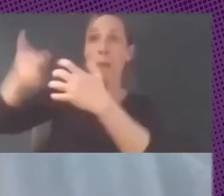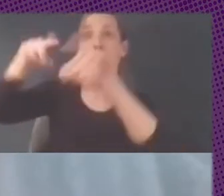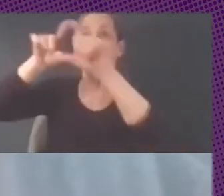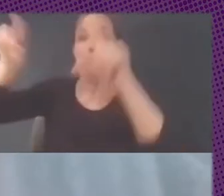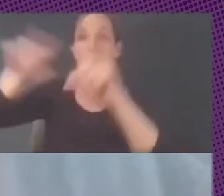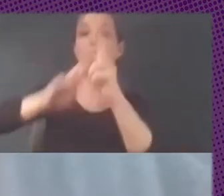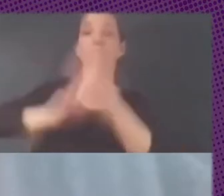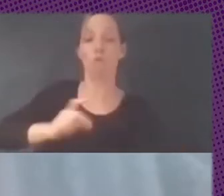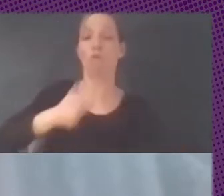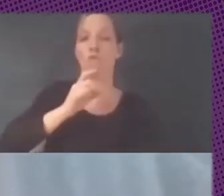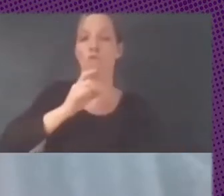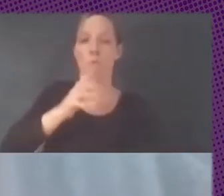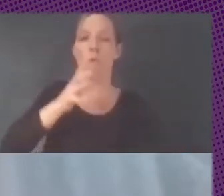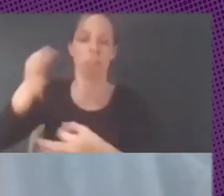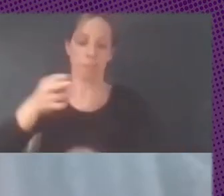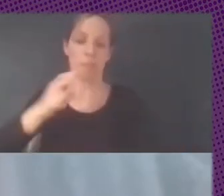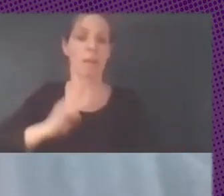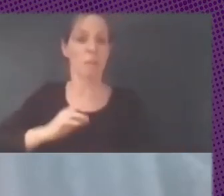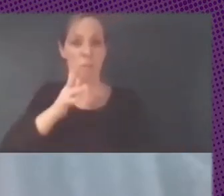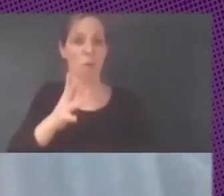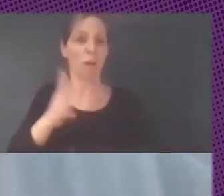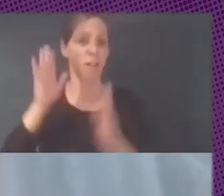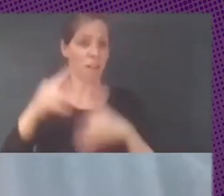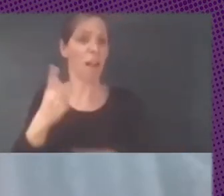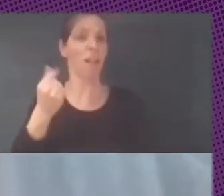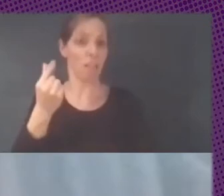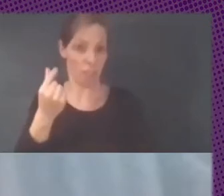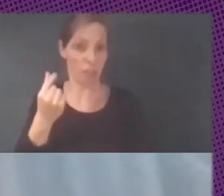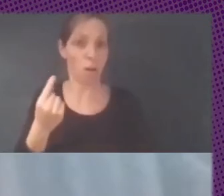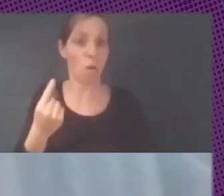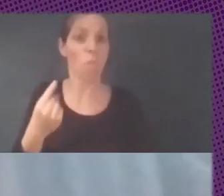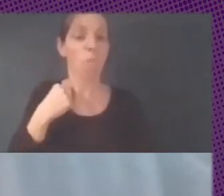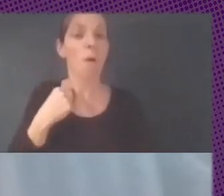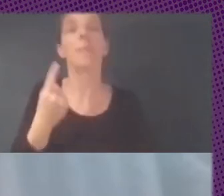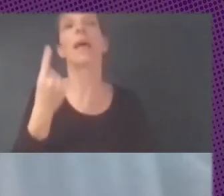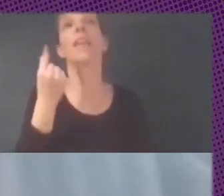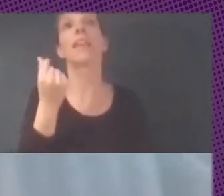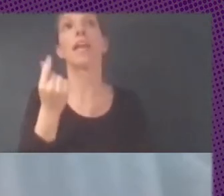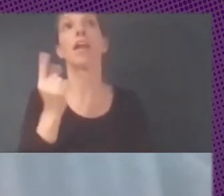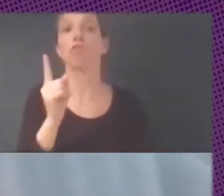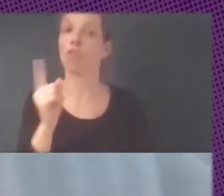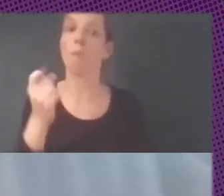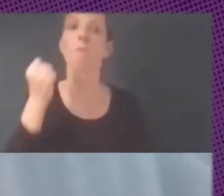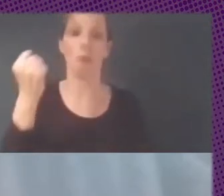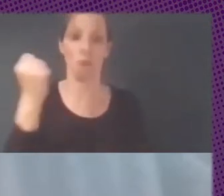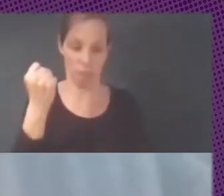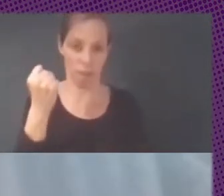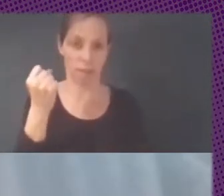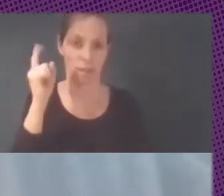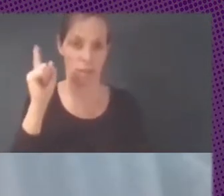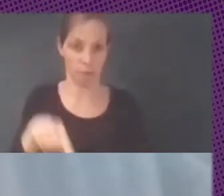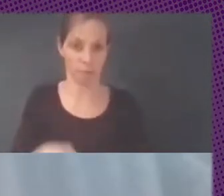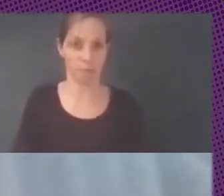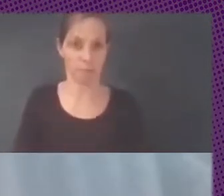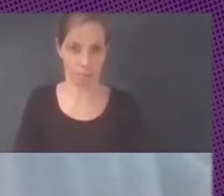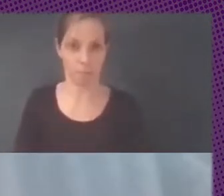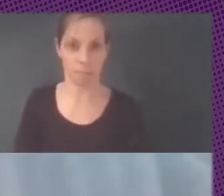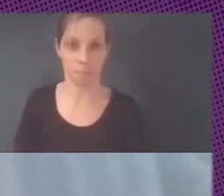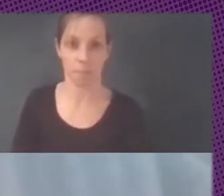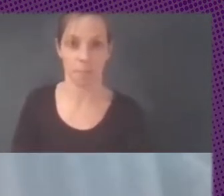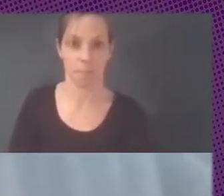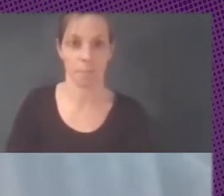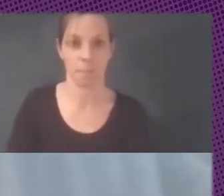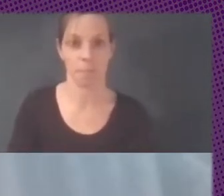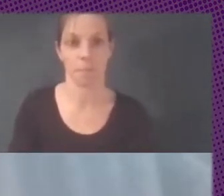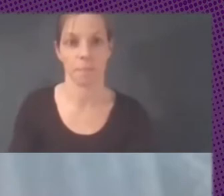de millones de dólares en juego y no es solo los dólares es el poder que se está teniendo otra cosa que